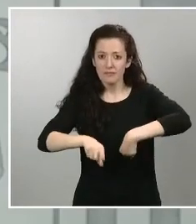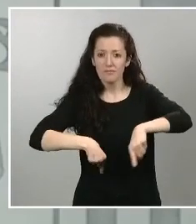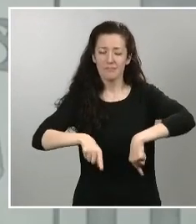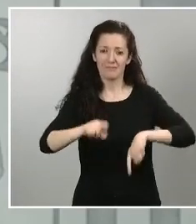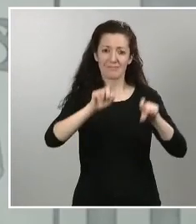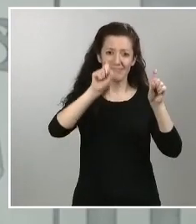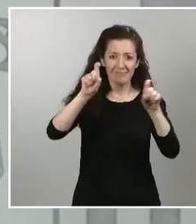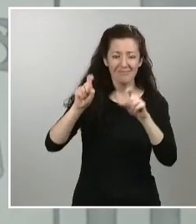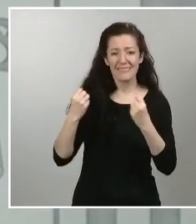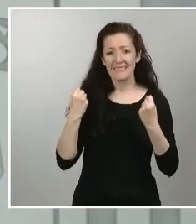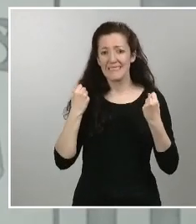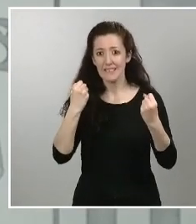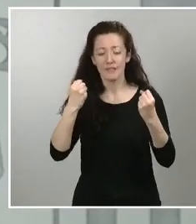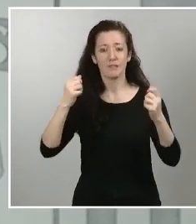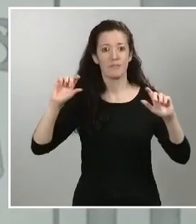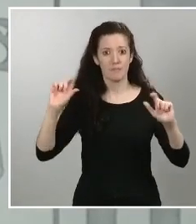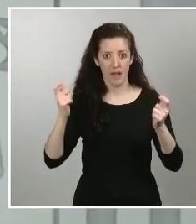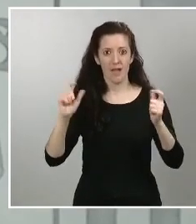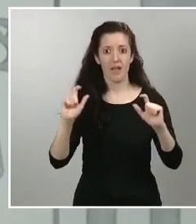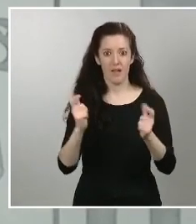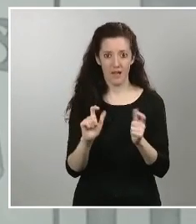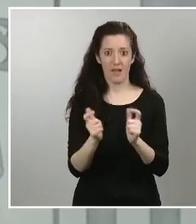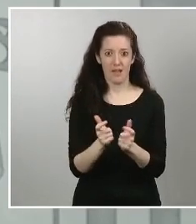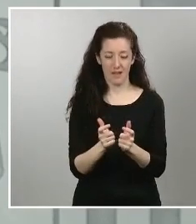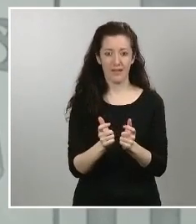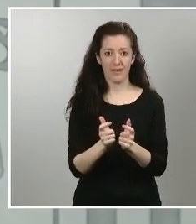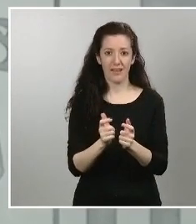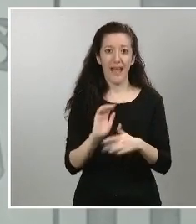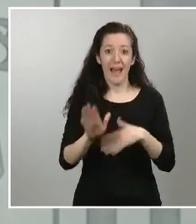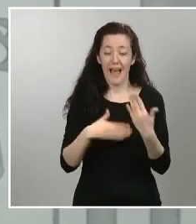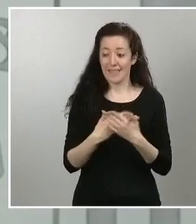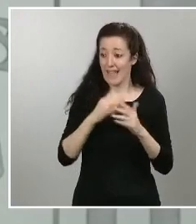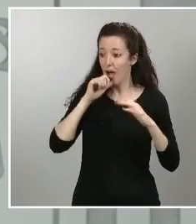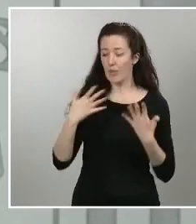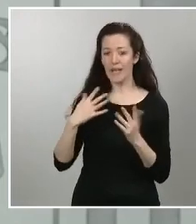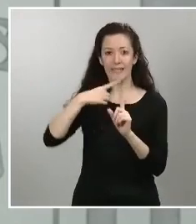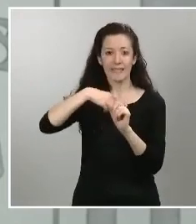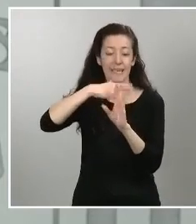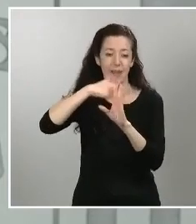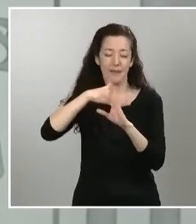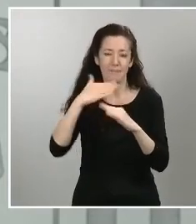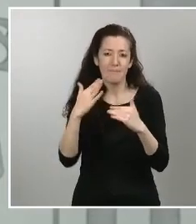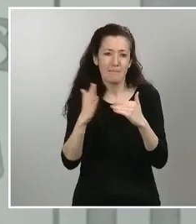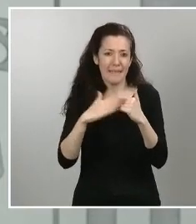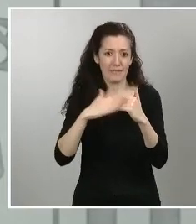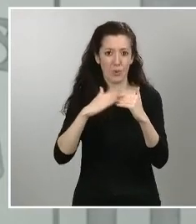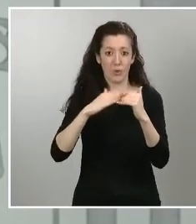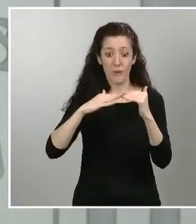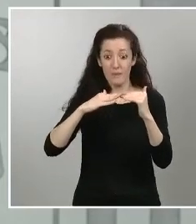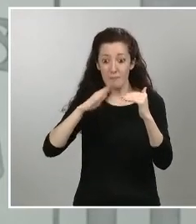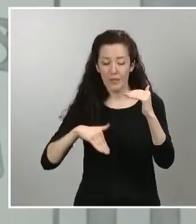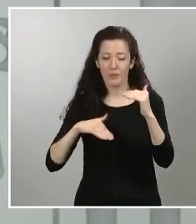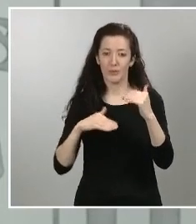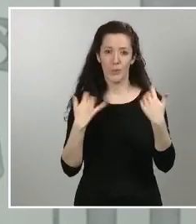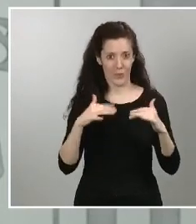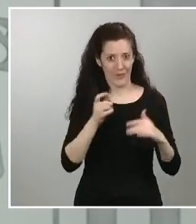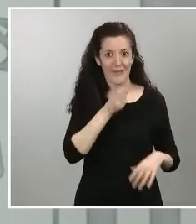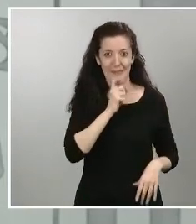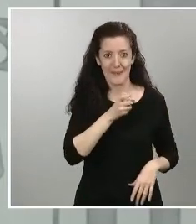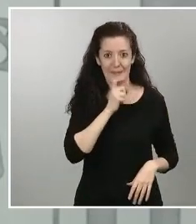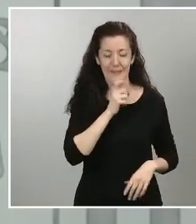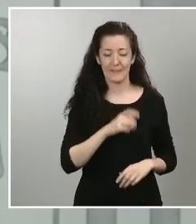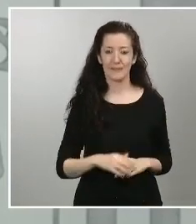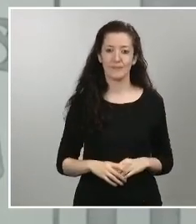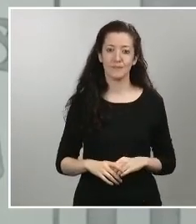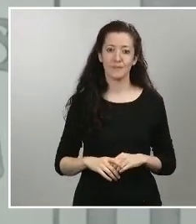bajarla de los dinteles que actualmente tenemos establecidos pero en segundo lugar hemos tenido la